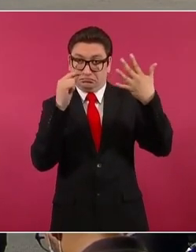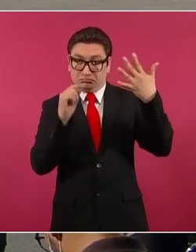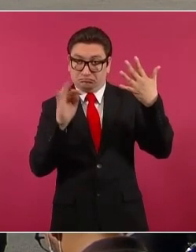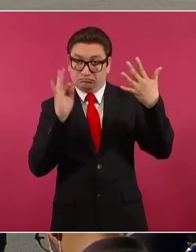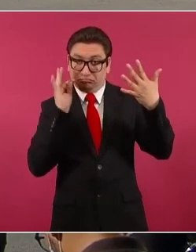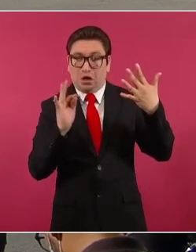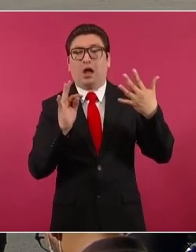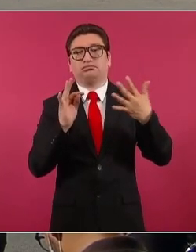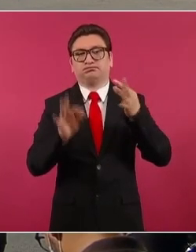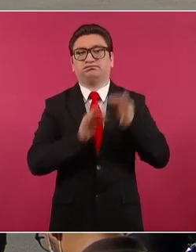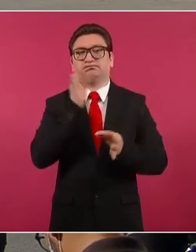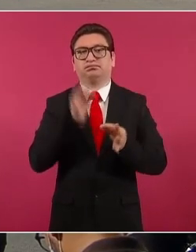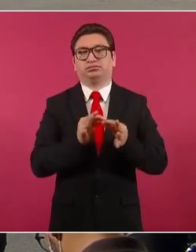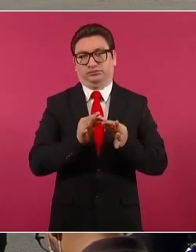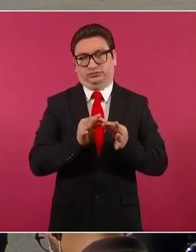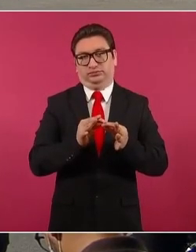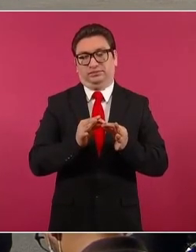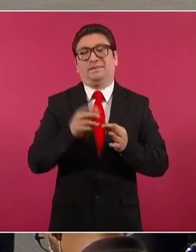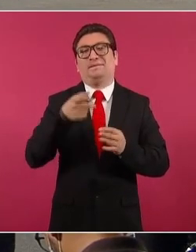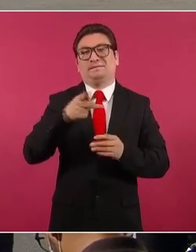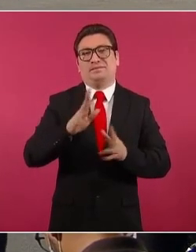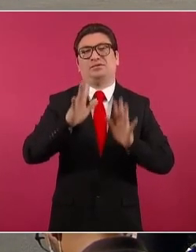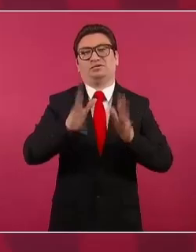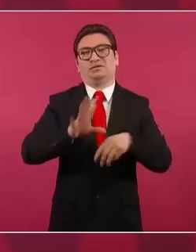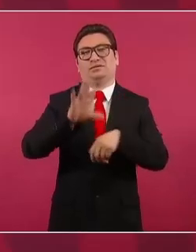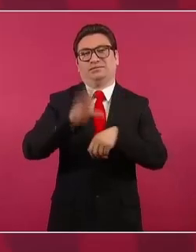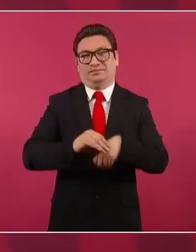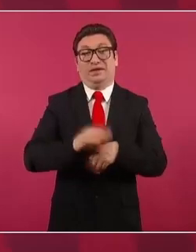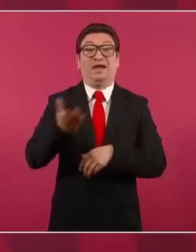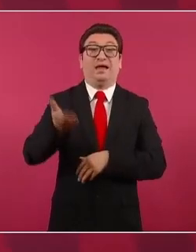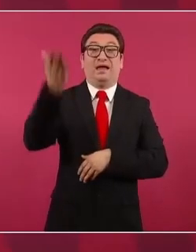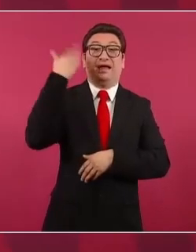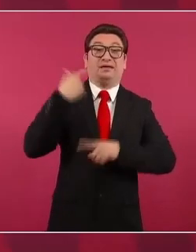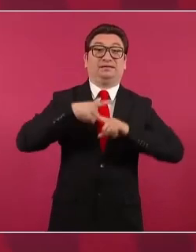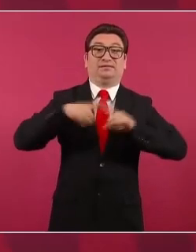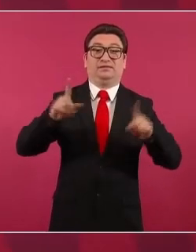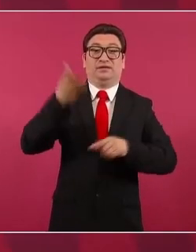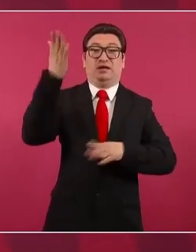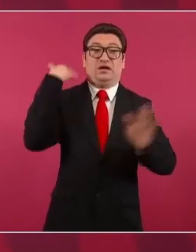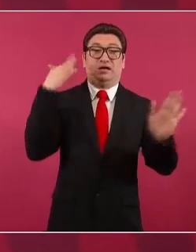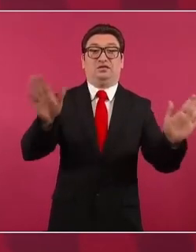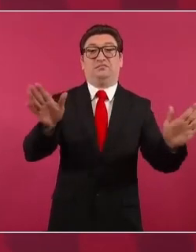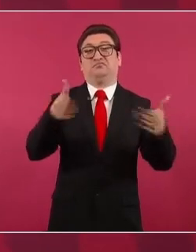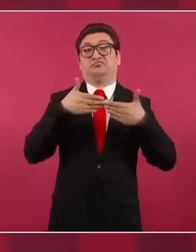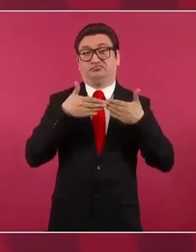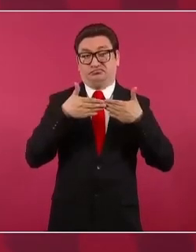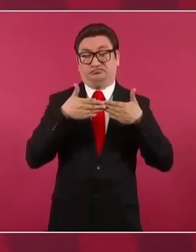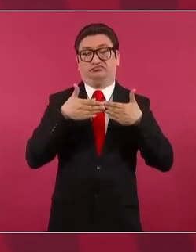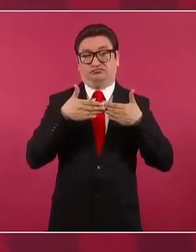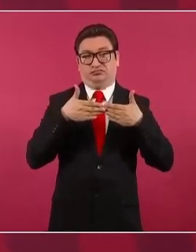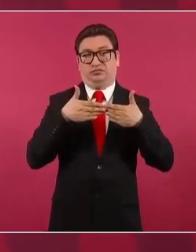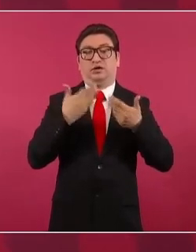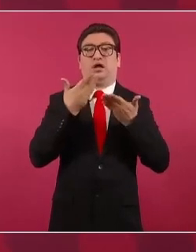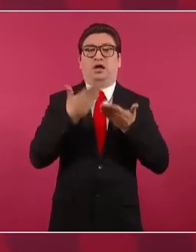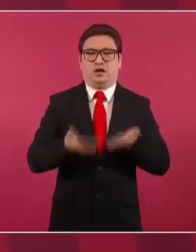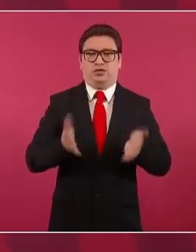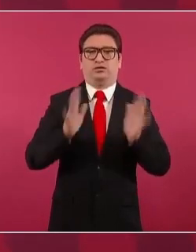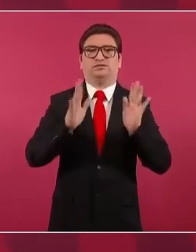que no había, estaba todo cerrado. Ahora, si